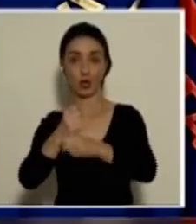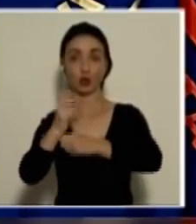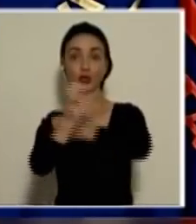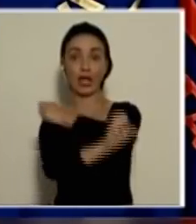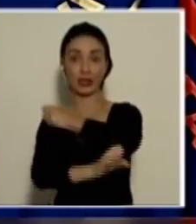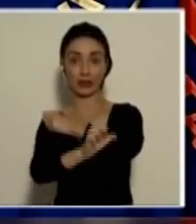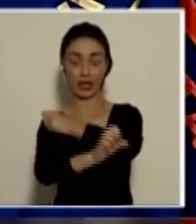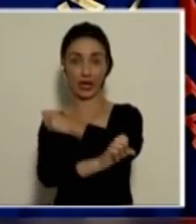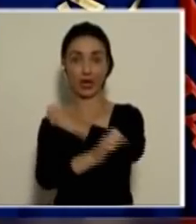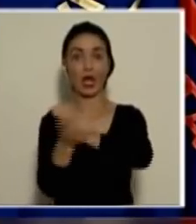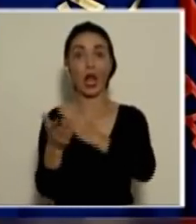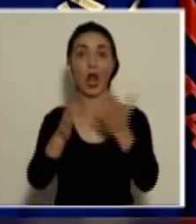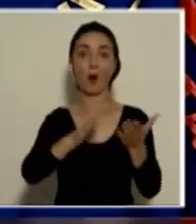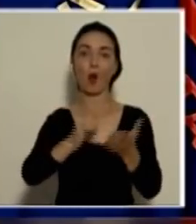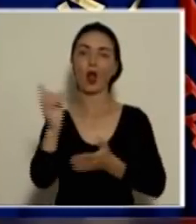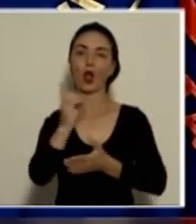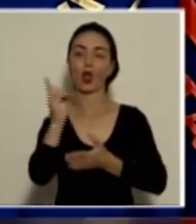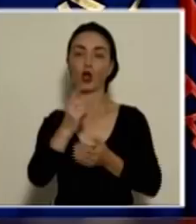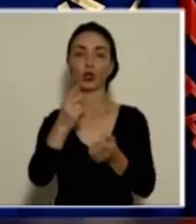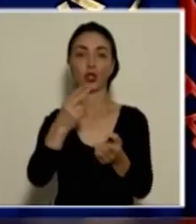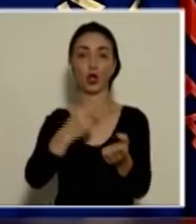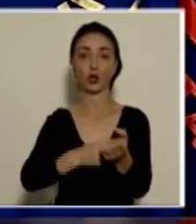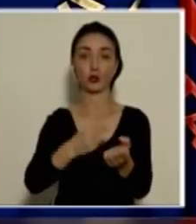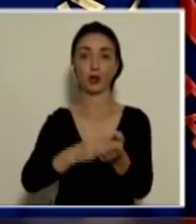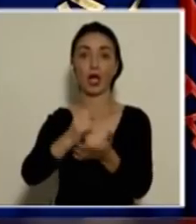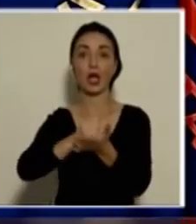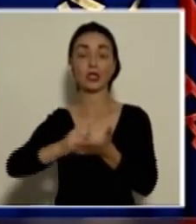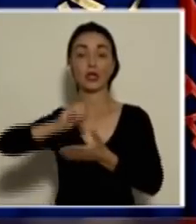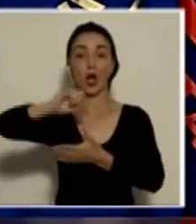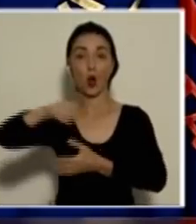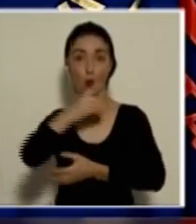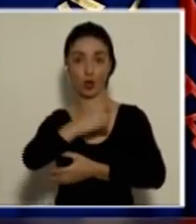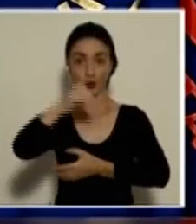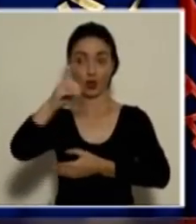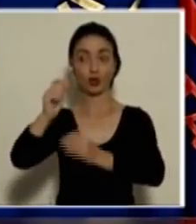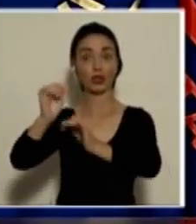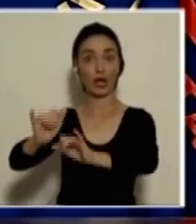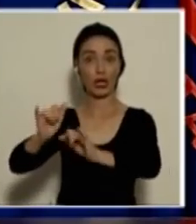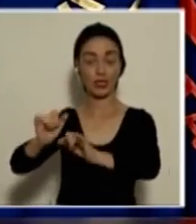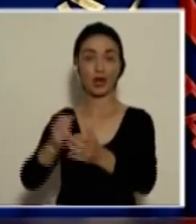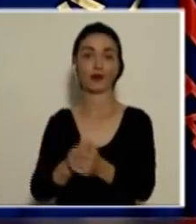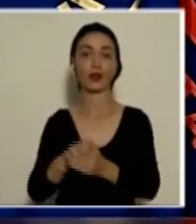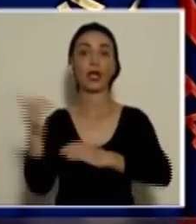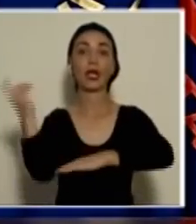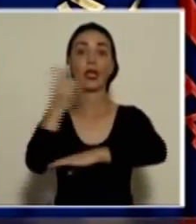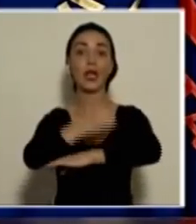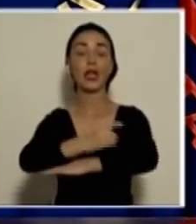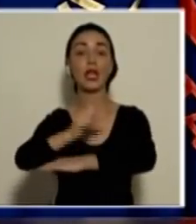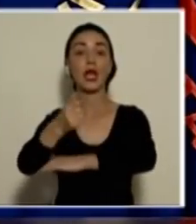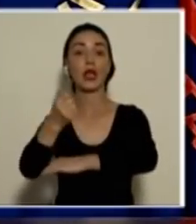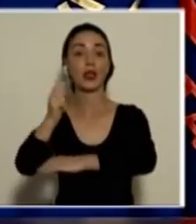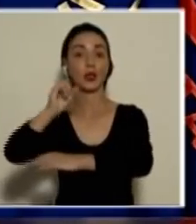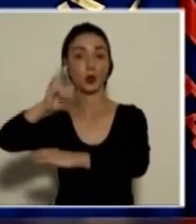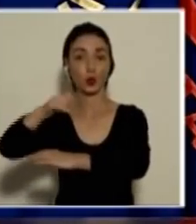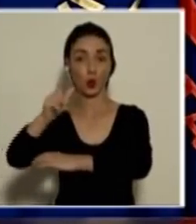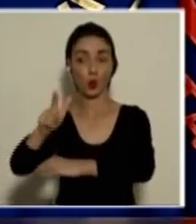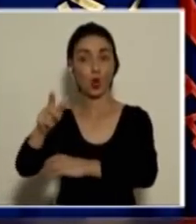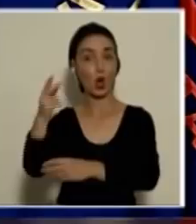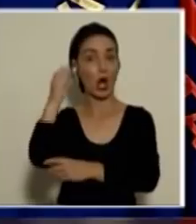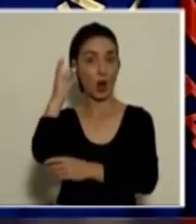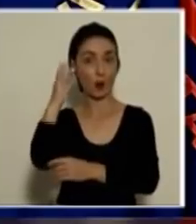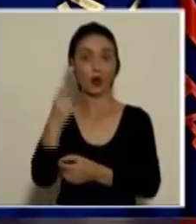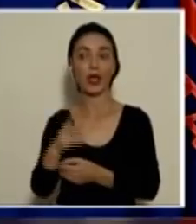El deceso ocurrió en el Hospital San Juan de Dios, donde se encontraba internada desde el día 10 de julio y fue